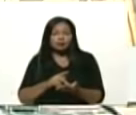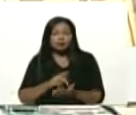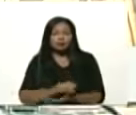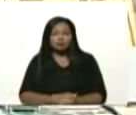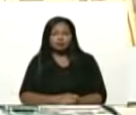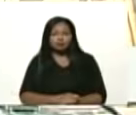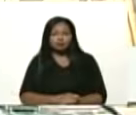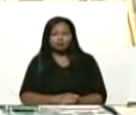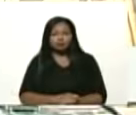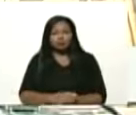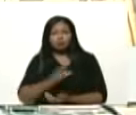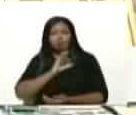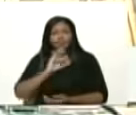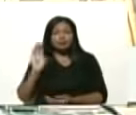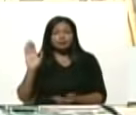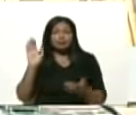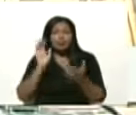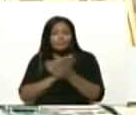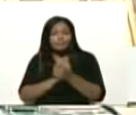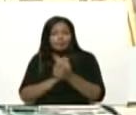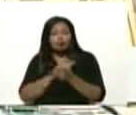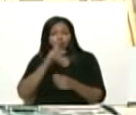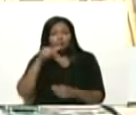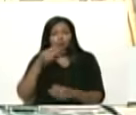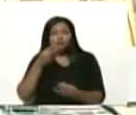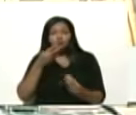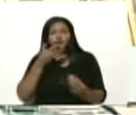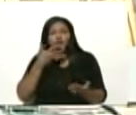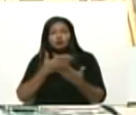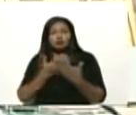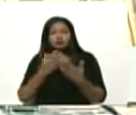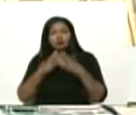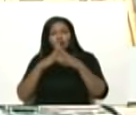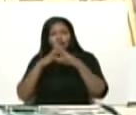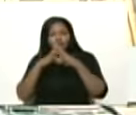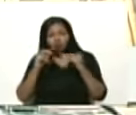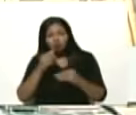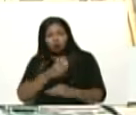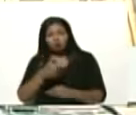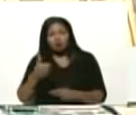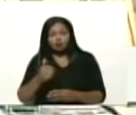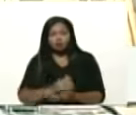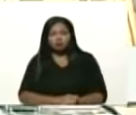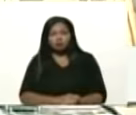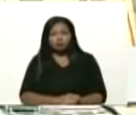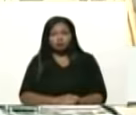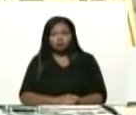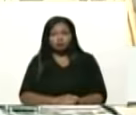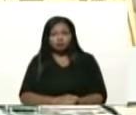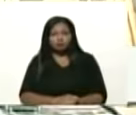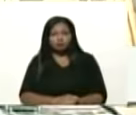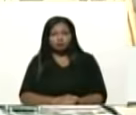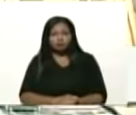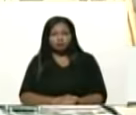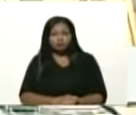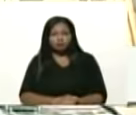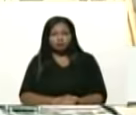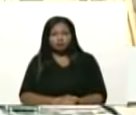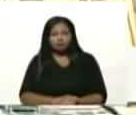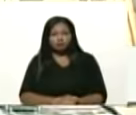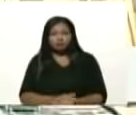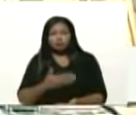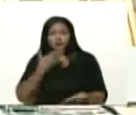los países amigos, gracias a todos, gracias a la delegación de la plataforma